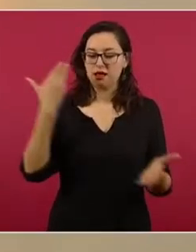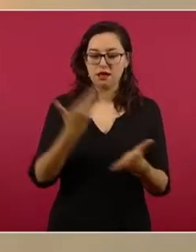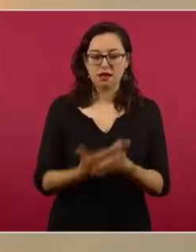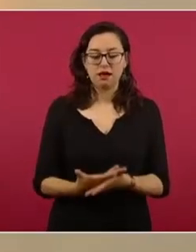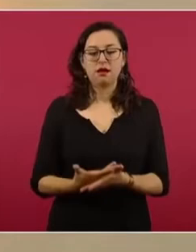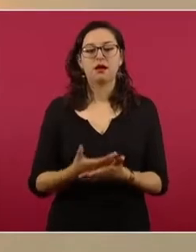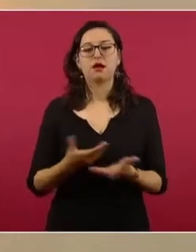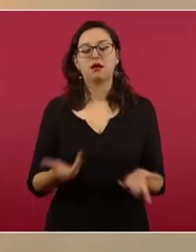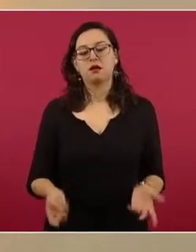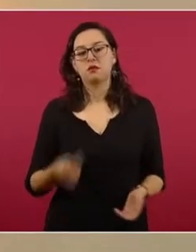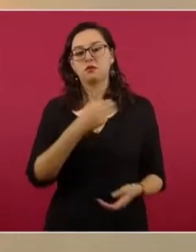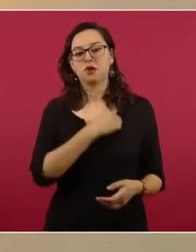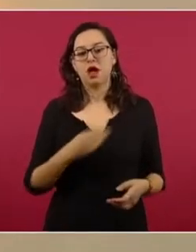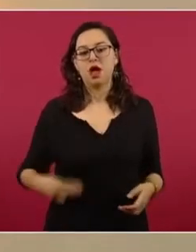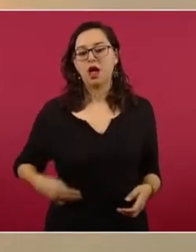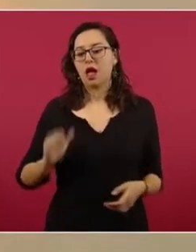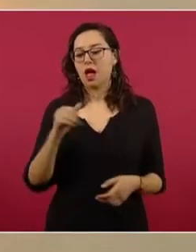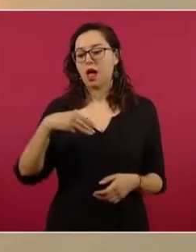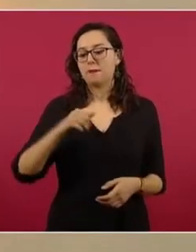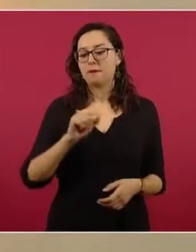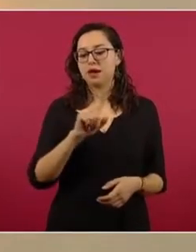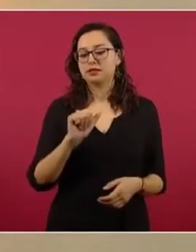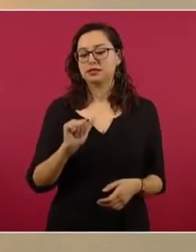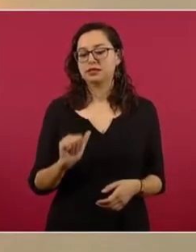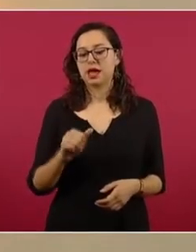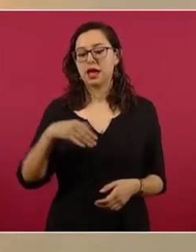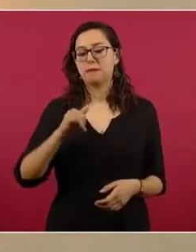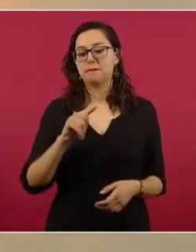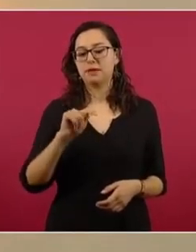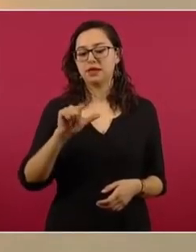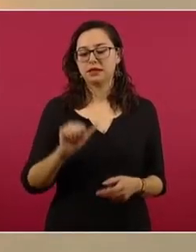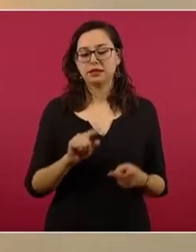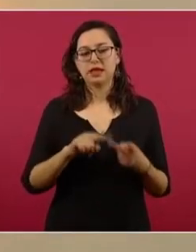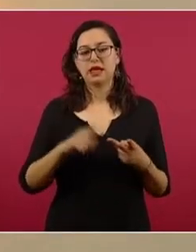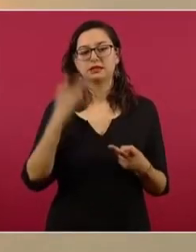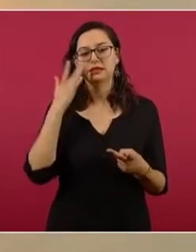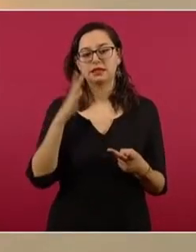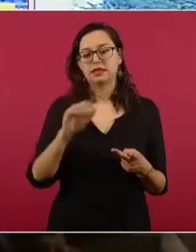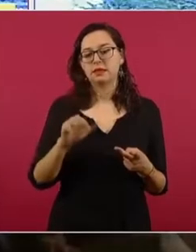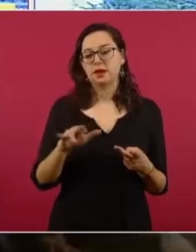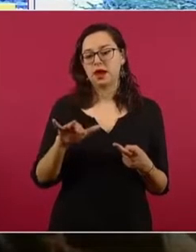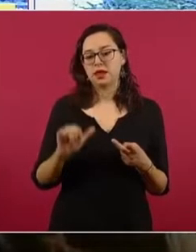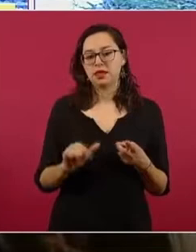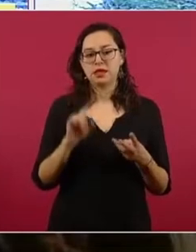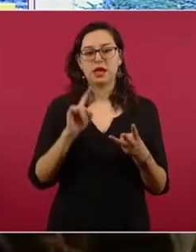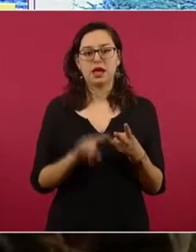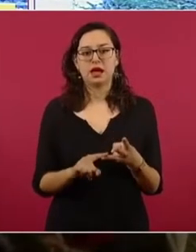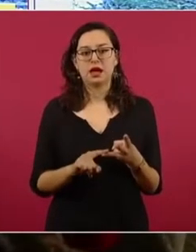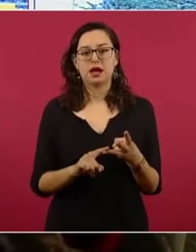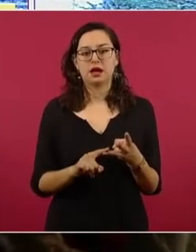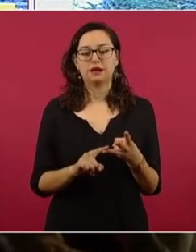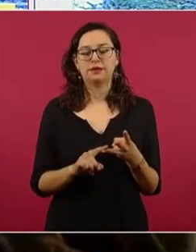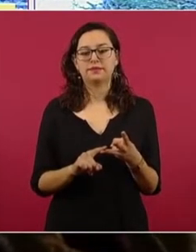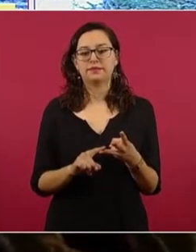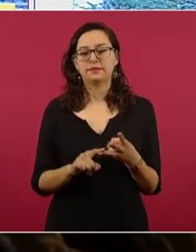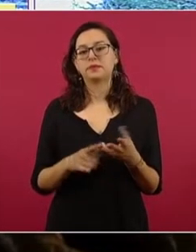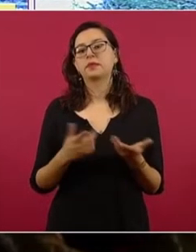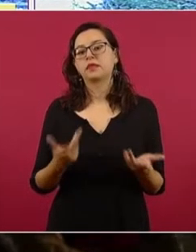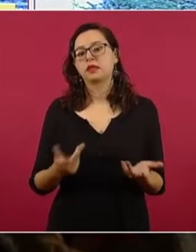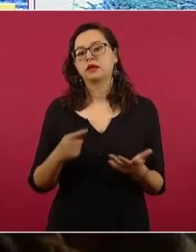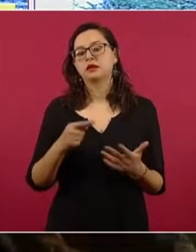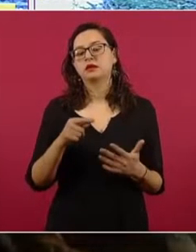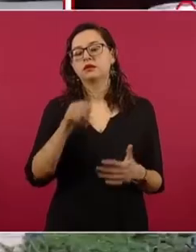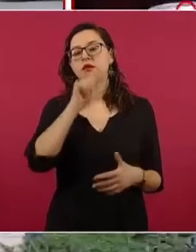municipios de Mazamitla, Manzanilla de la Paz, Santa María del Oro, en el estado de